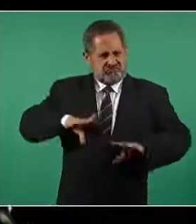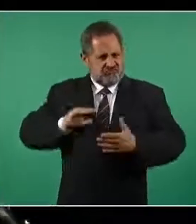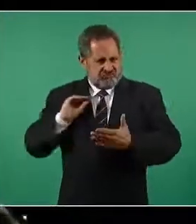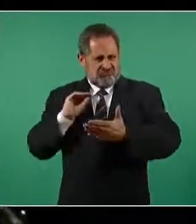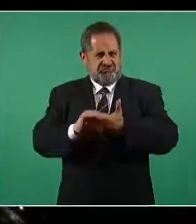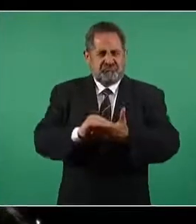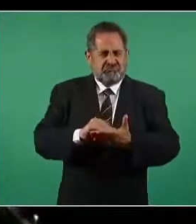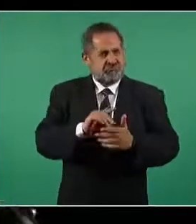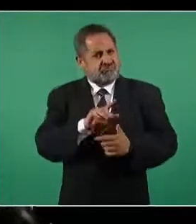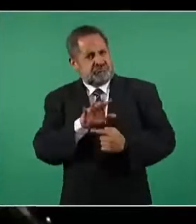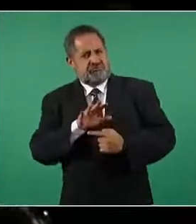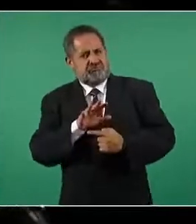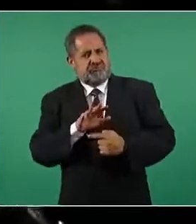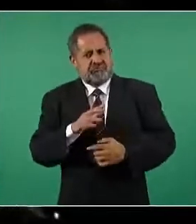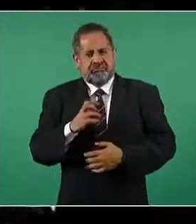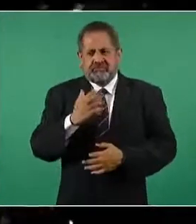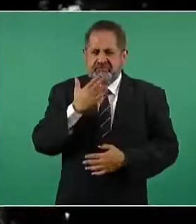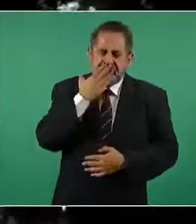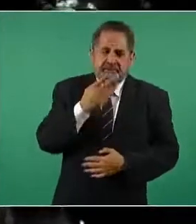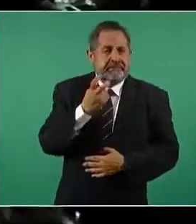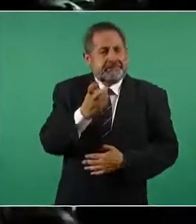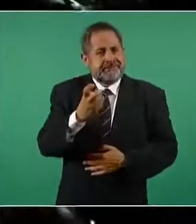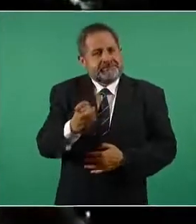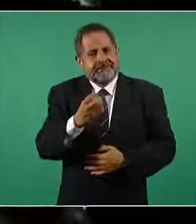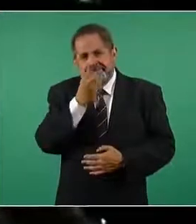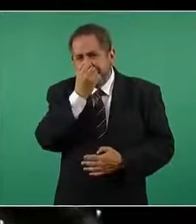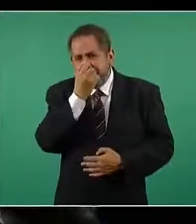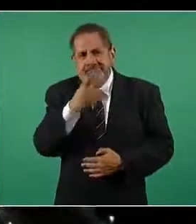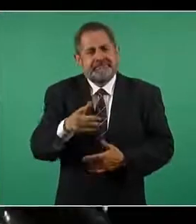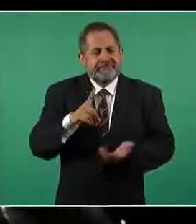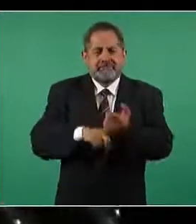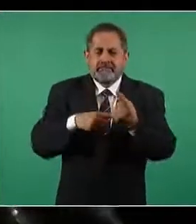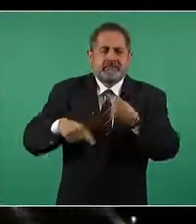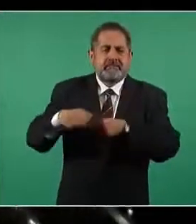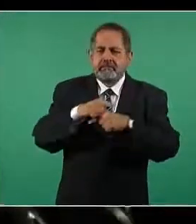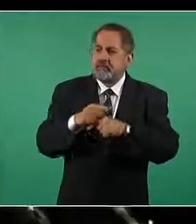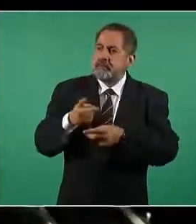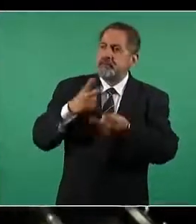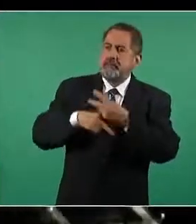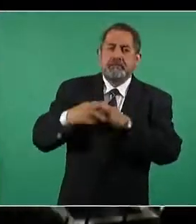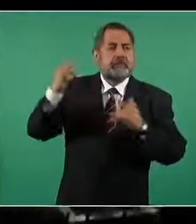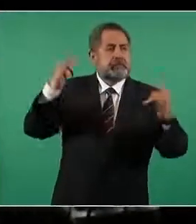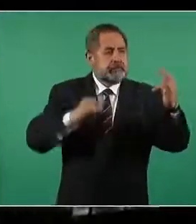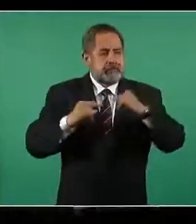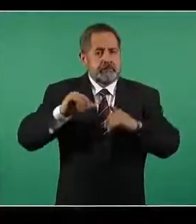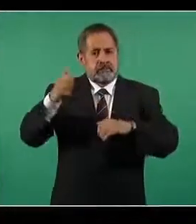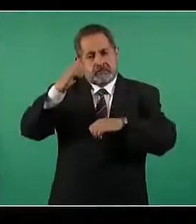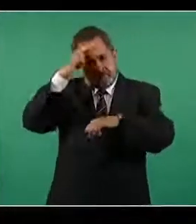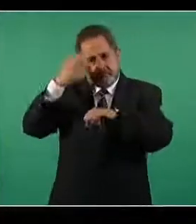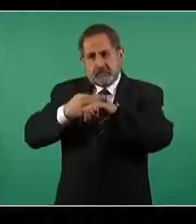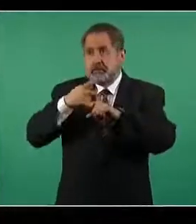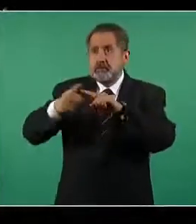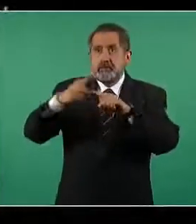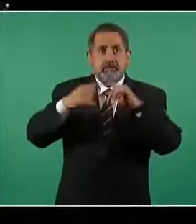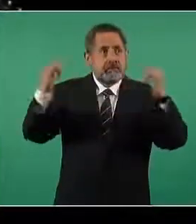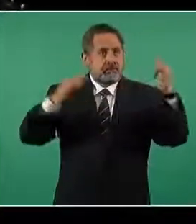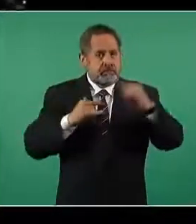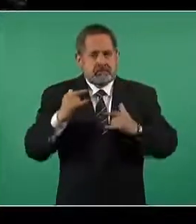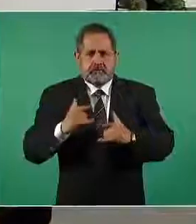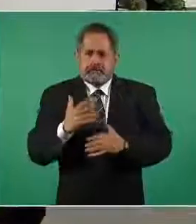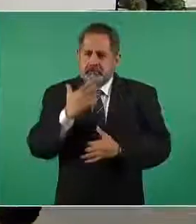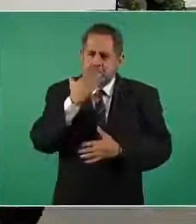interesante porque es parte de lo que nosotros tenemos y recibir a los clientes sobre todo a los extranjeros con esto